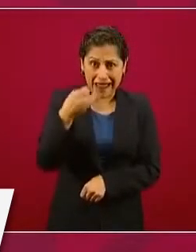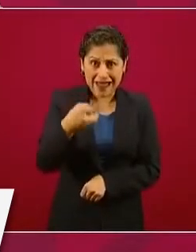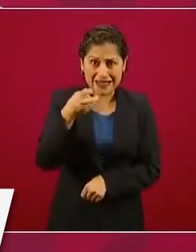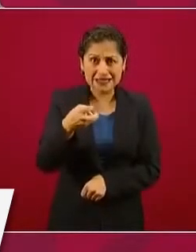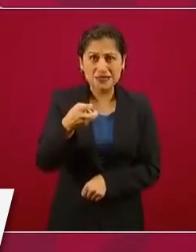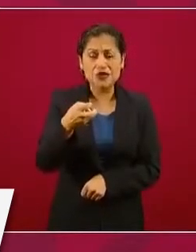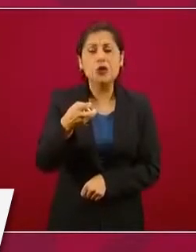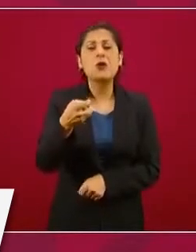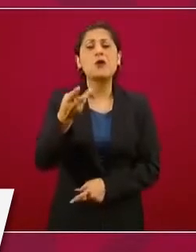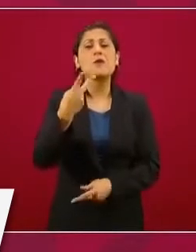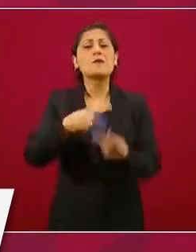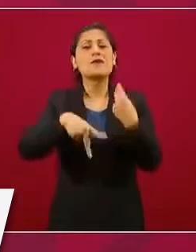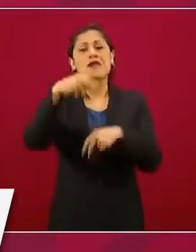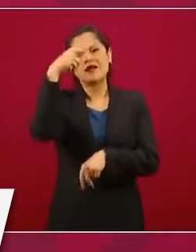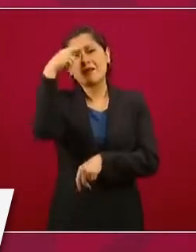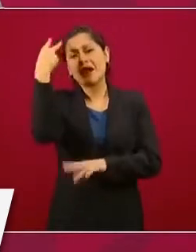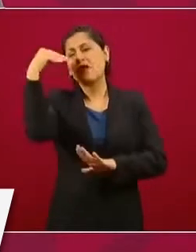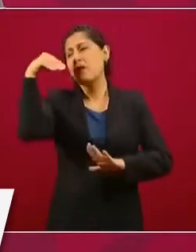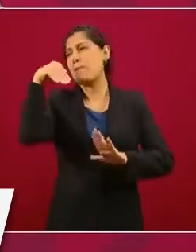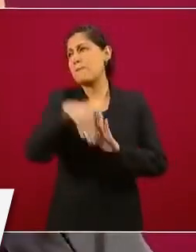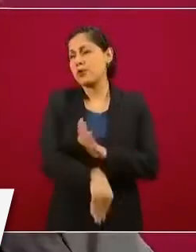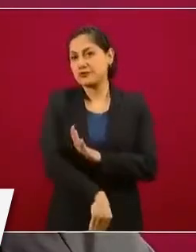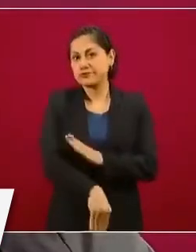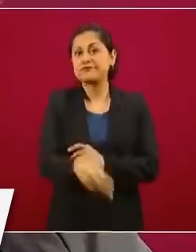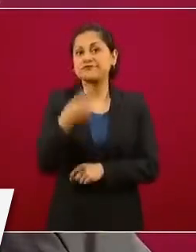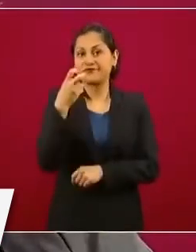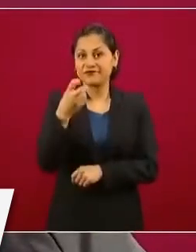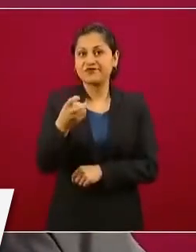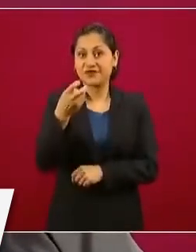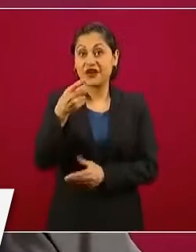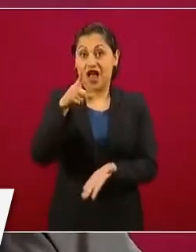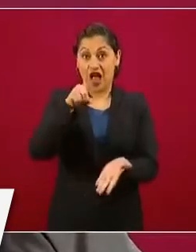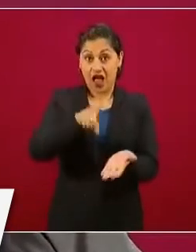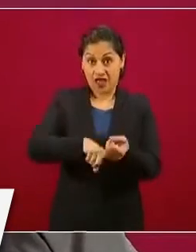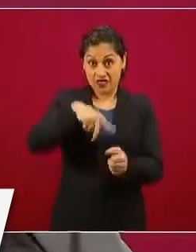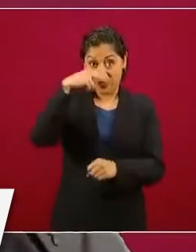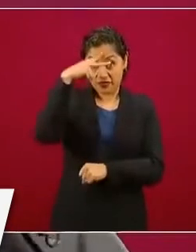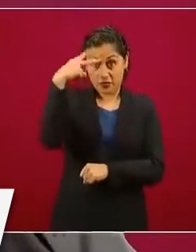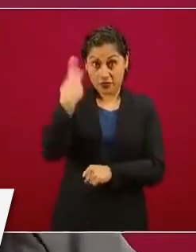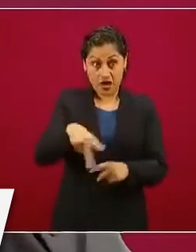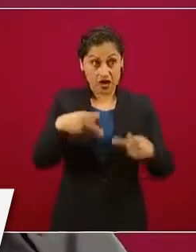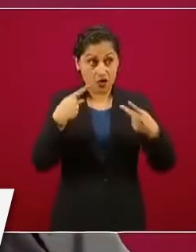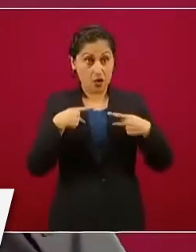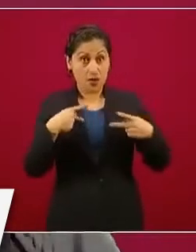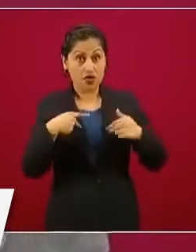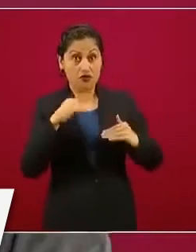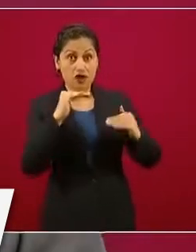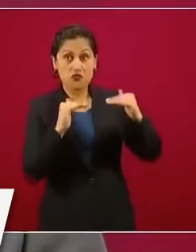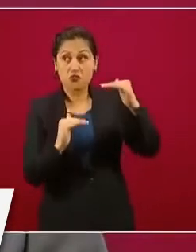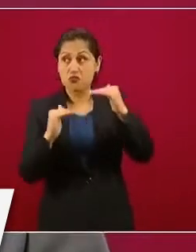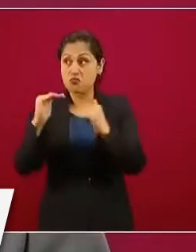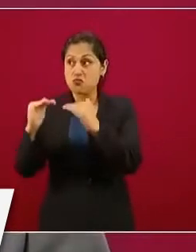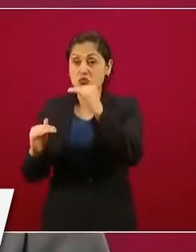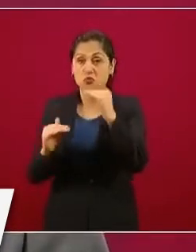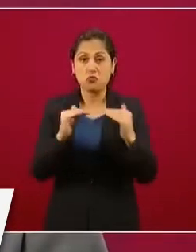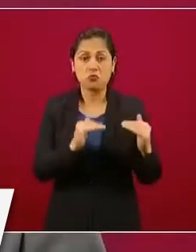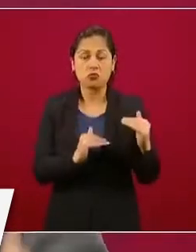causa principal de la desigualdad social, de la desigualdad económica.